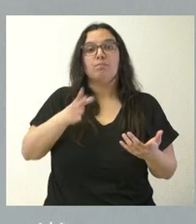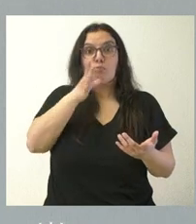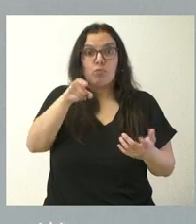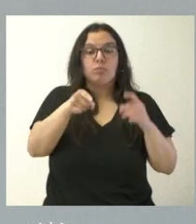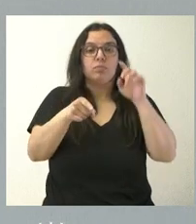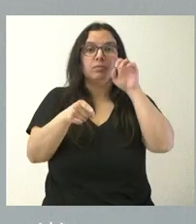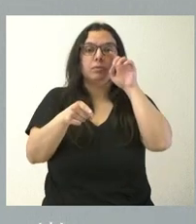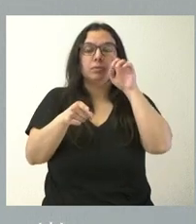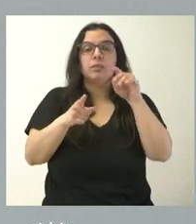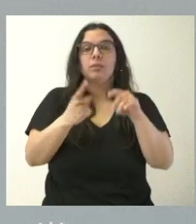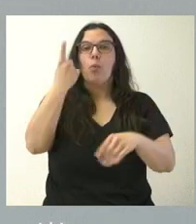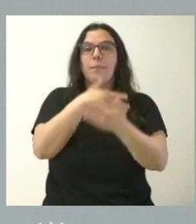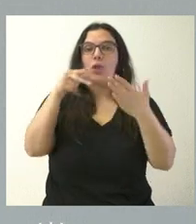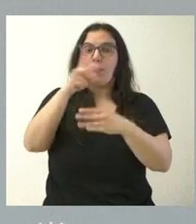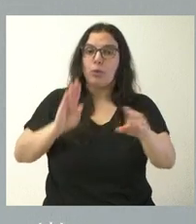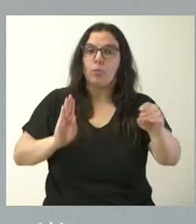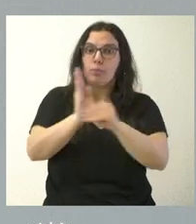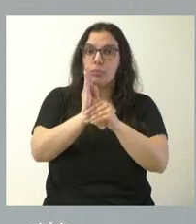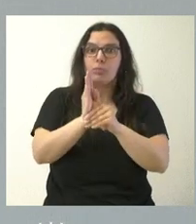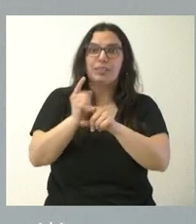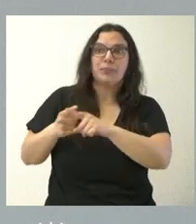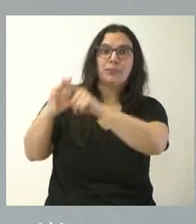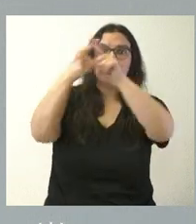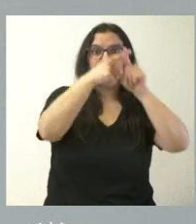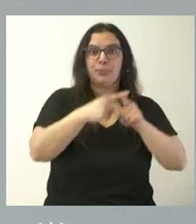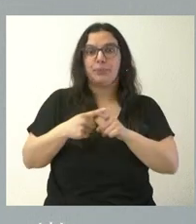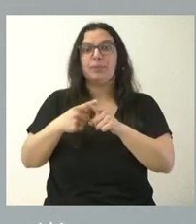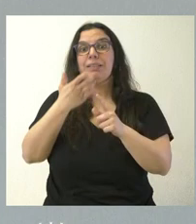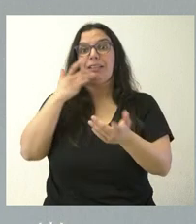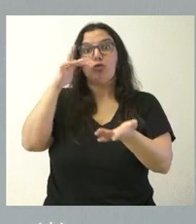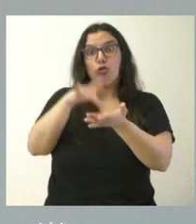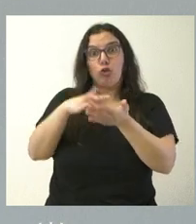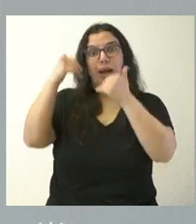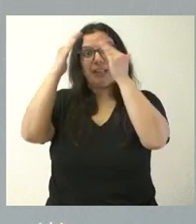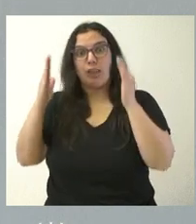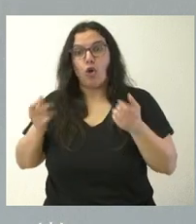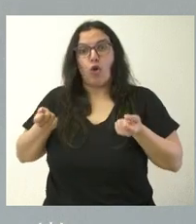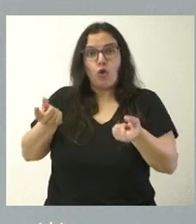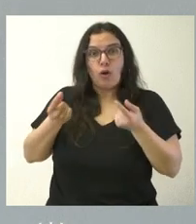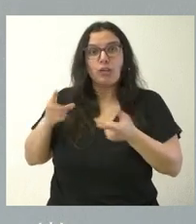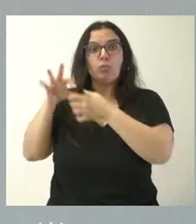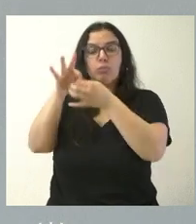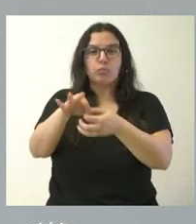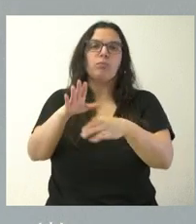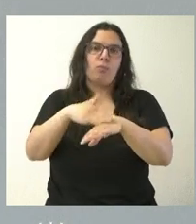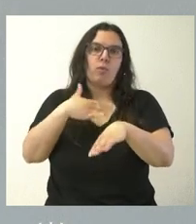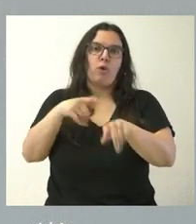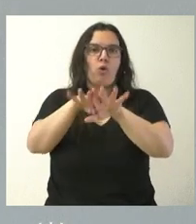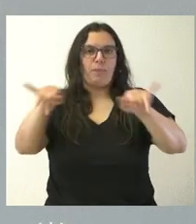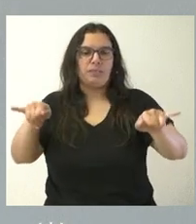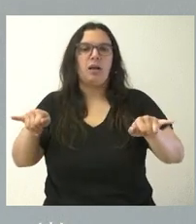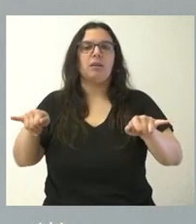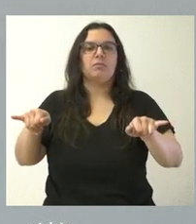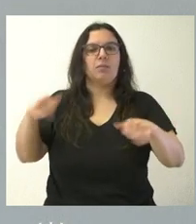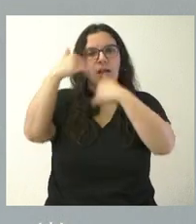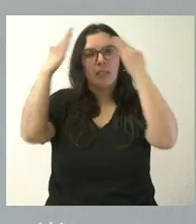destinamos un millón de euros a los ayuntamientos que han tenido más implicación y más gastos para que puedan financiar las